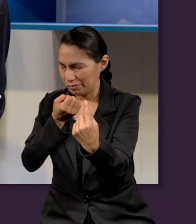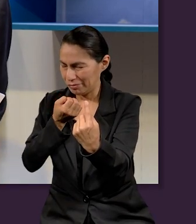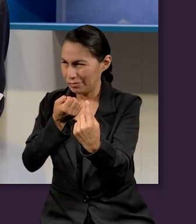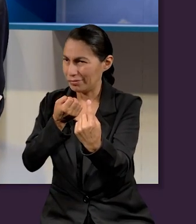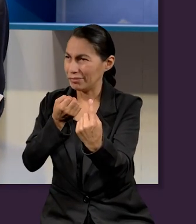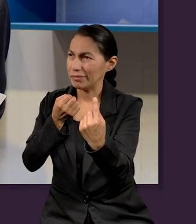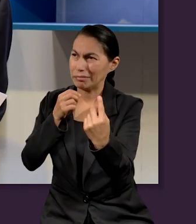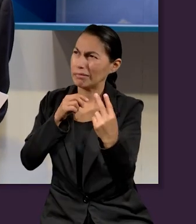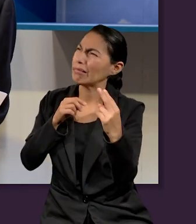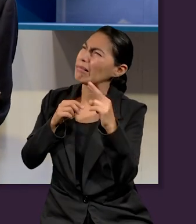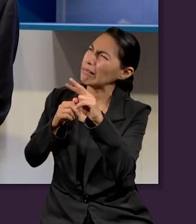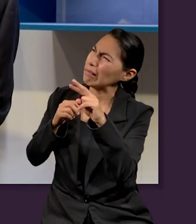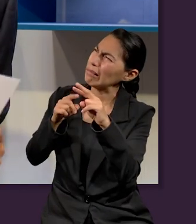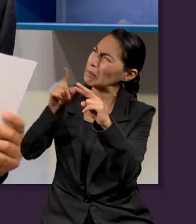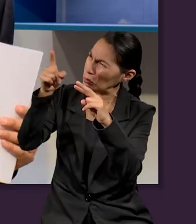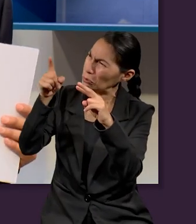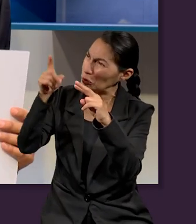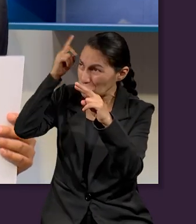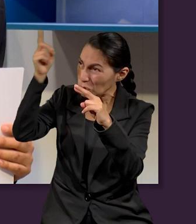Porque es pecador.